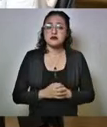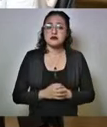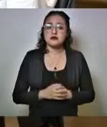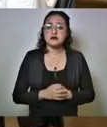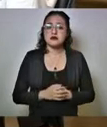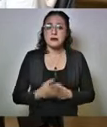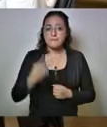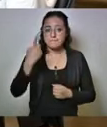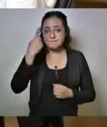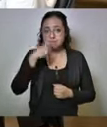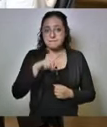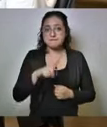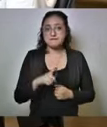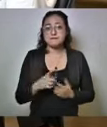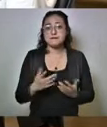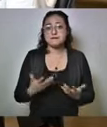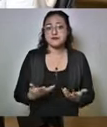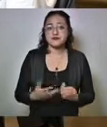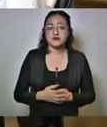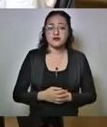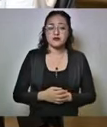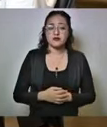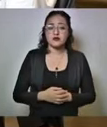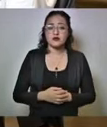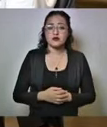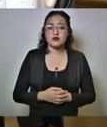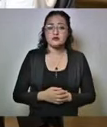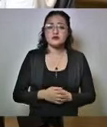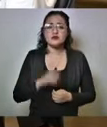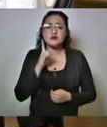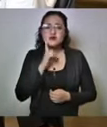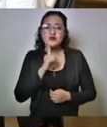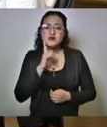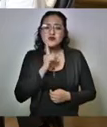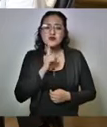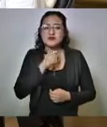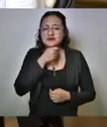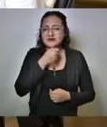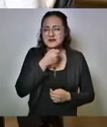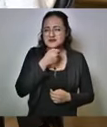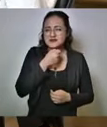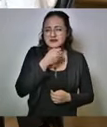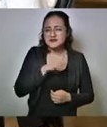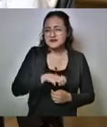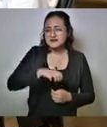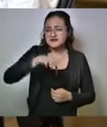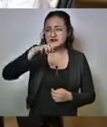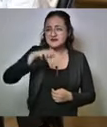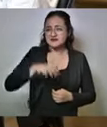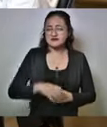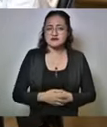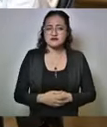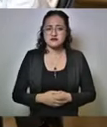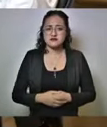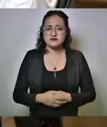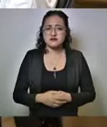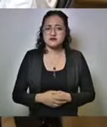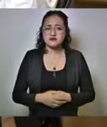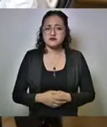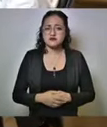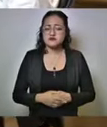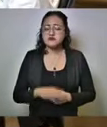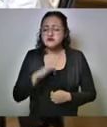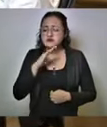nuestras viejitas. Mi mamá tiene 86